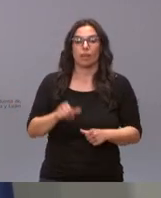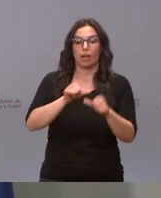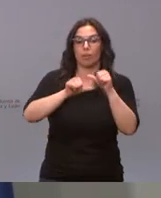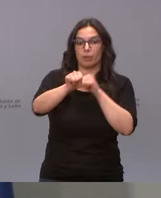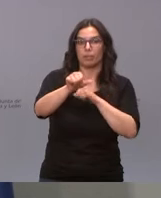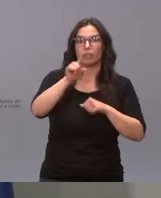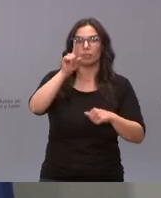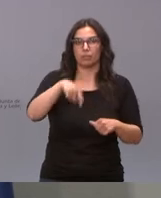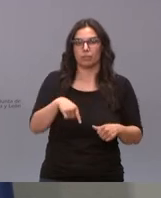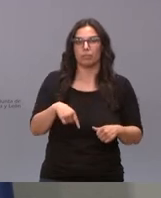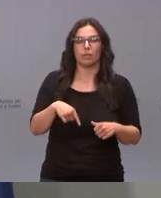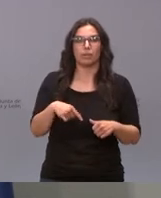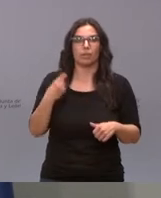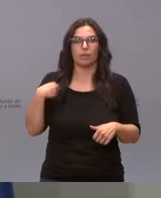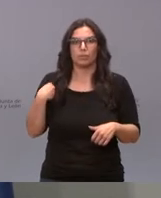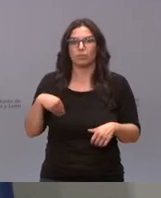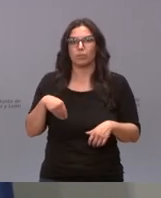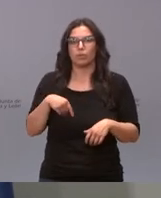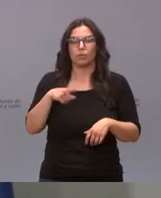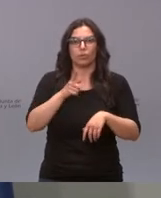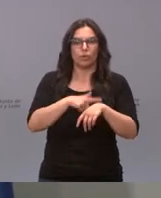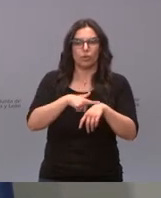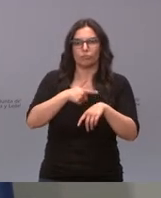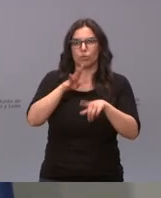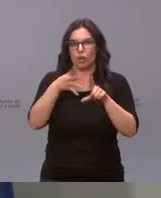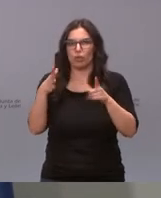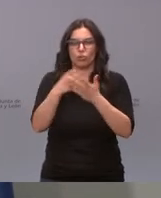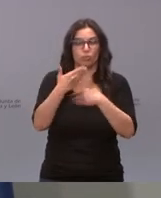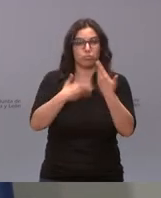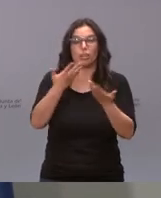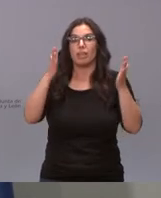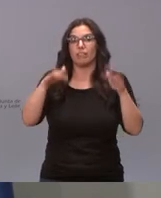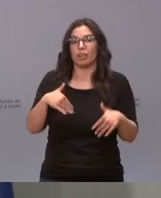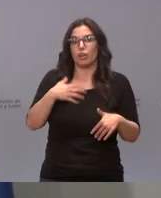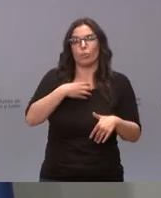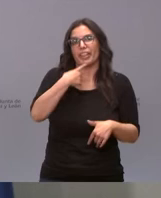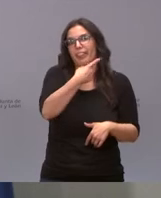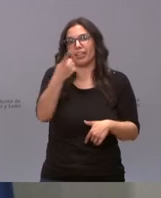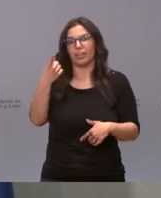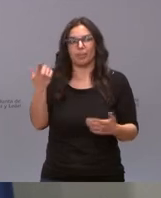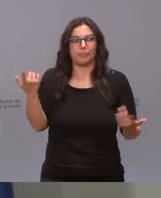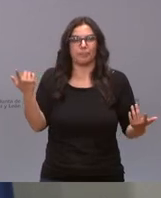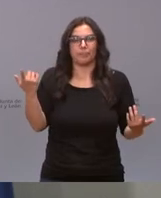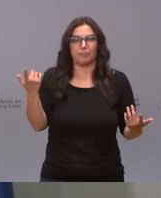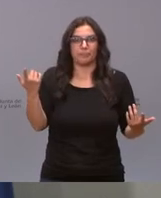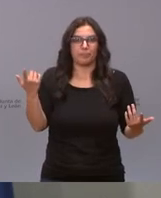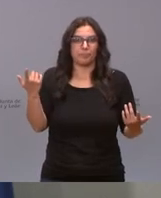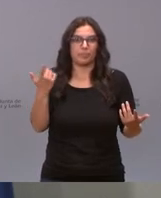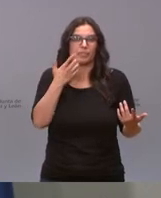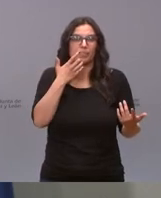levantarse el confinamiento al levantarse el horario al poner las cenas y lo que no podemos decirles a la gente es que con un